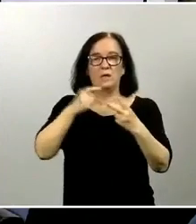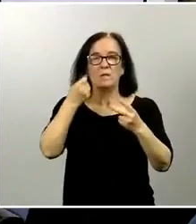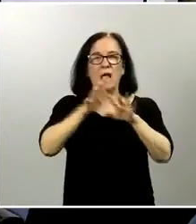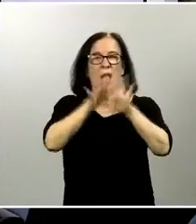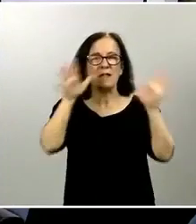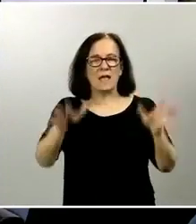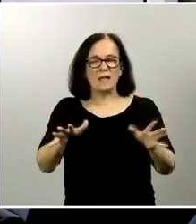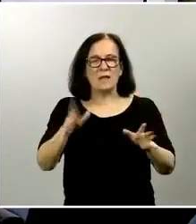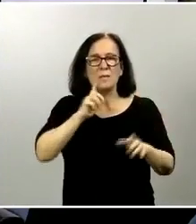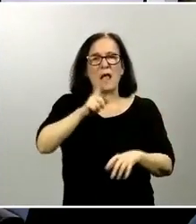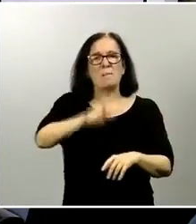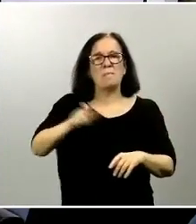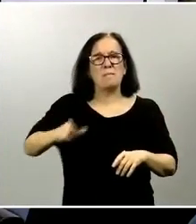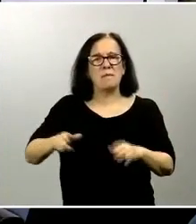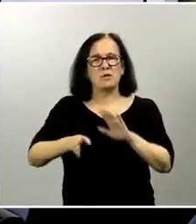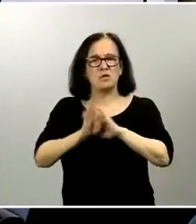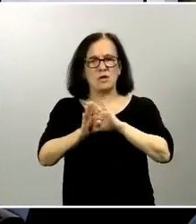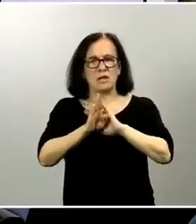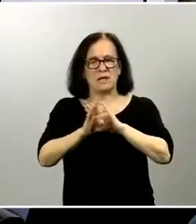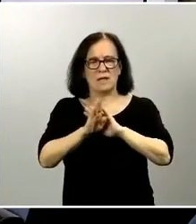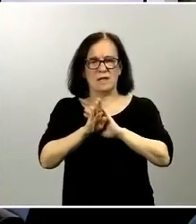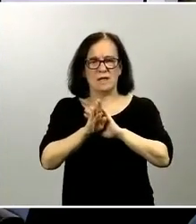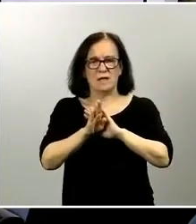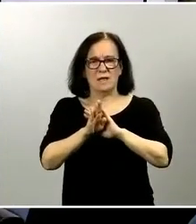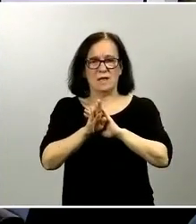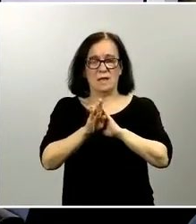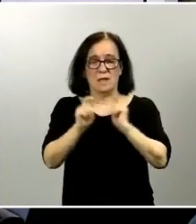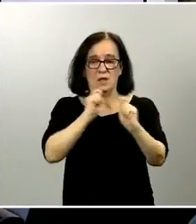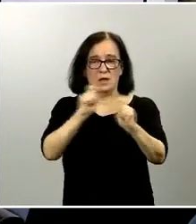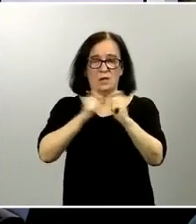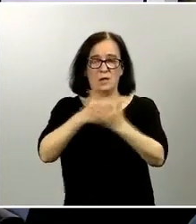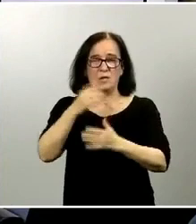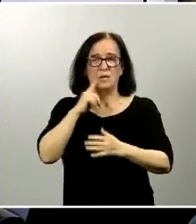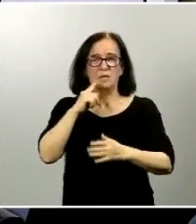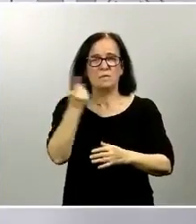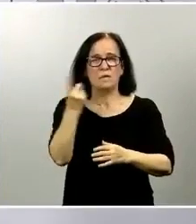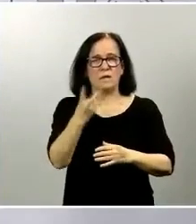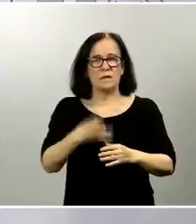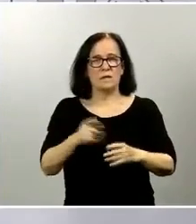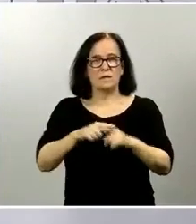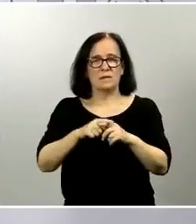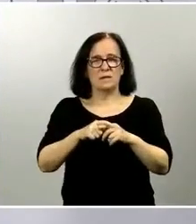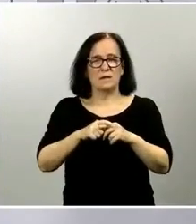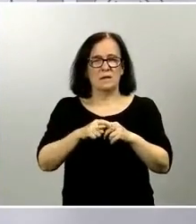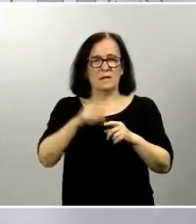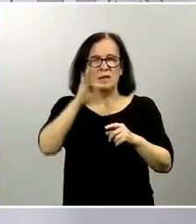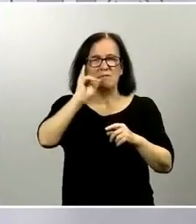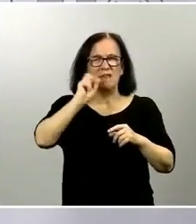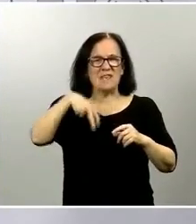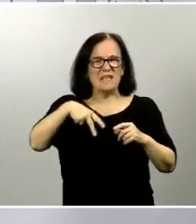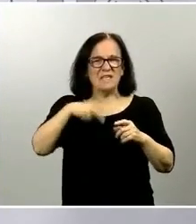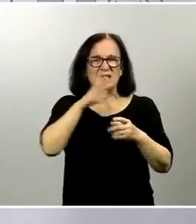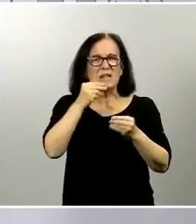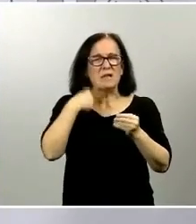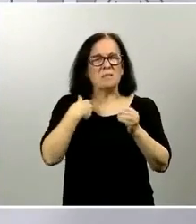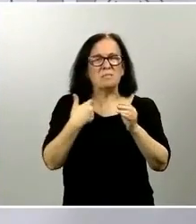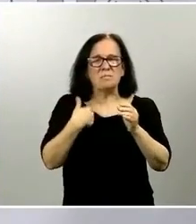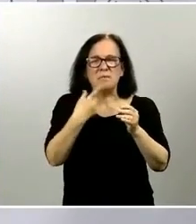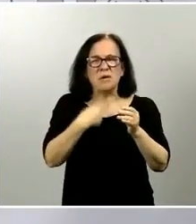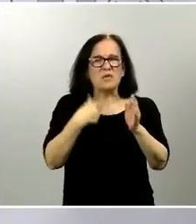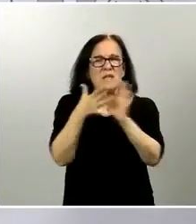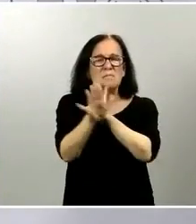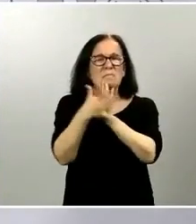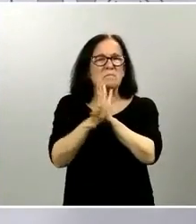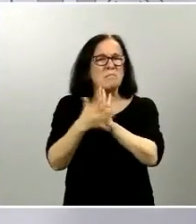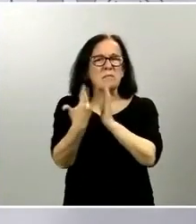las personas que siguen la rueda de prensa menciona muy a menudo la palabra phishing y me gustaría pedirles si pueden aclarar